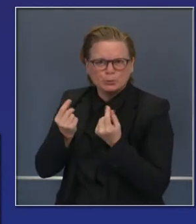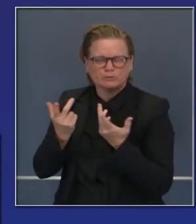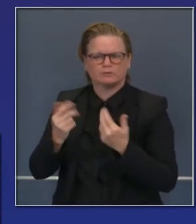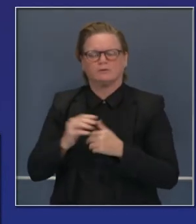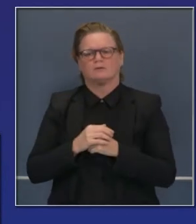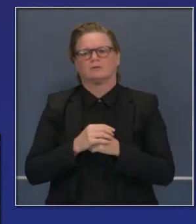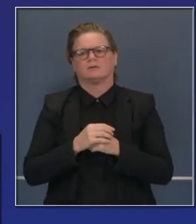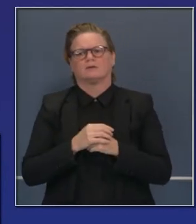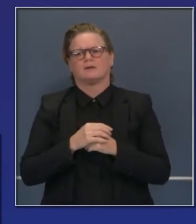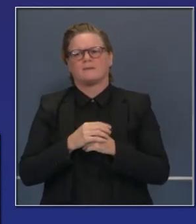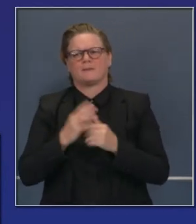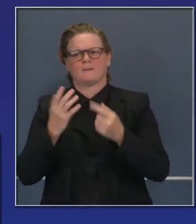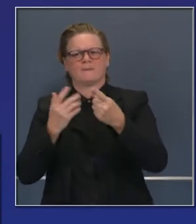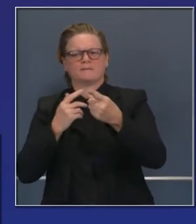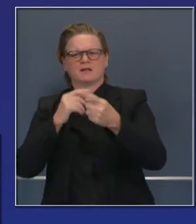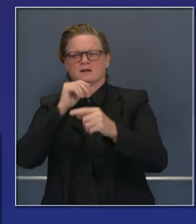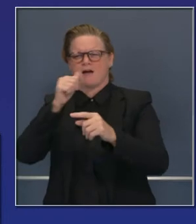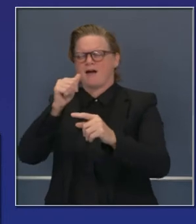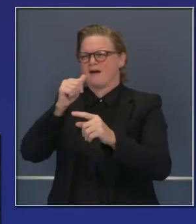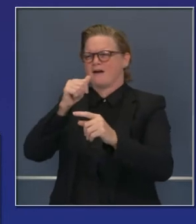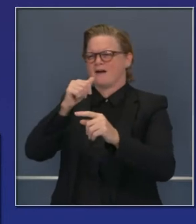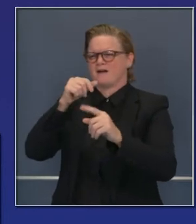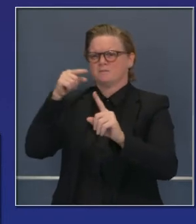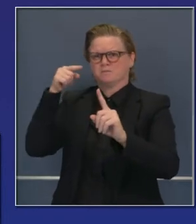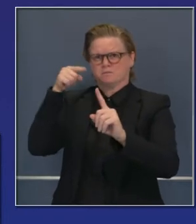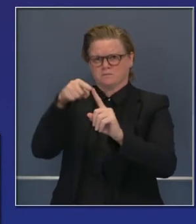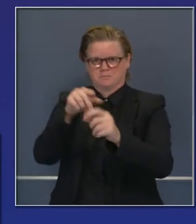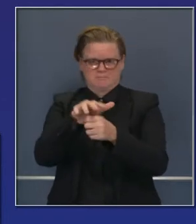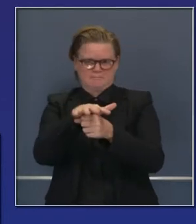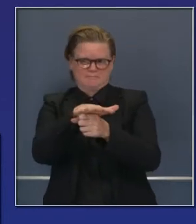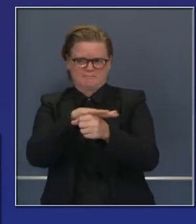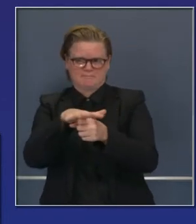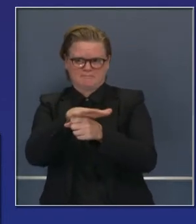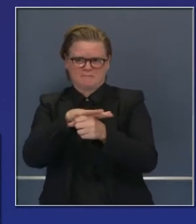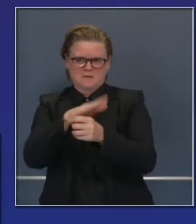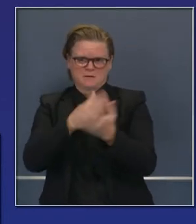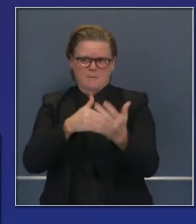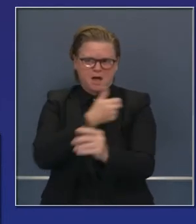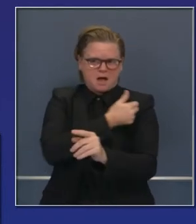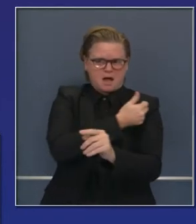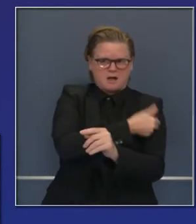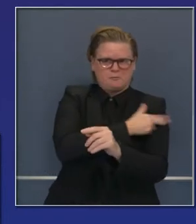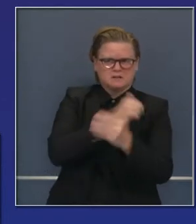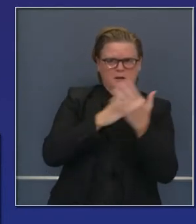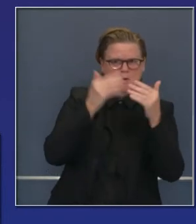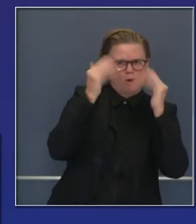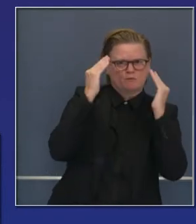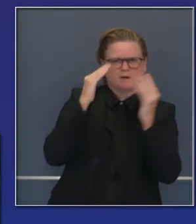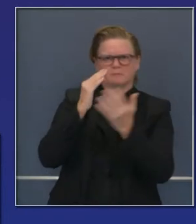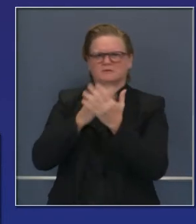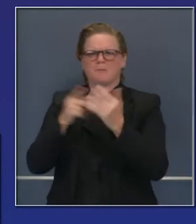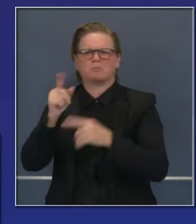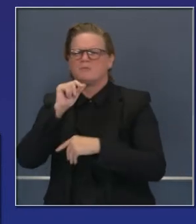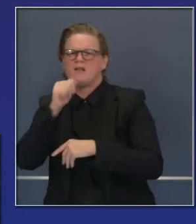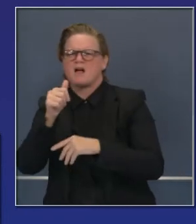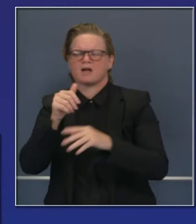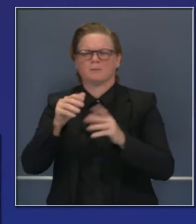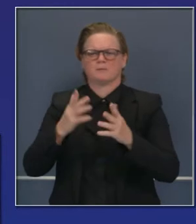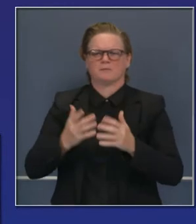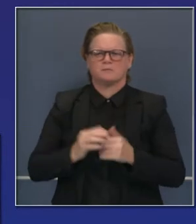en el agregado, como dice usted, son los hospitales regionales que podrían sentir la presión todavía antes.